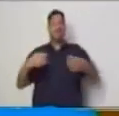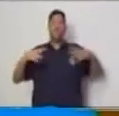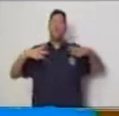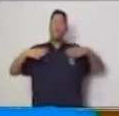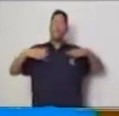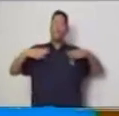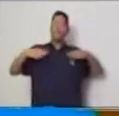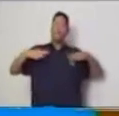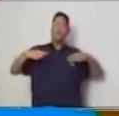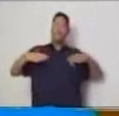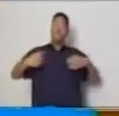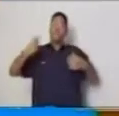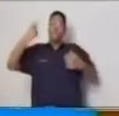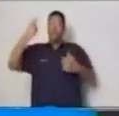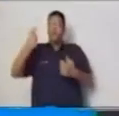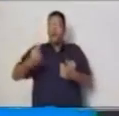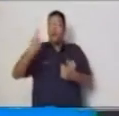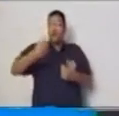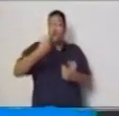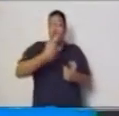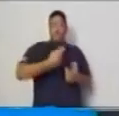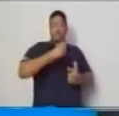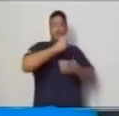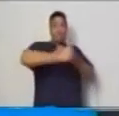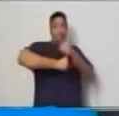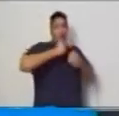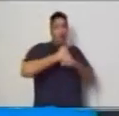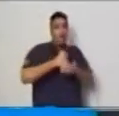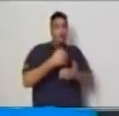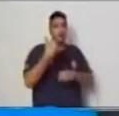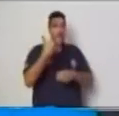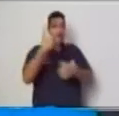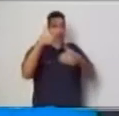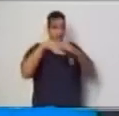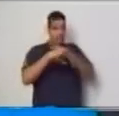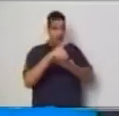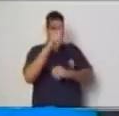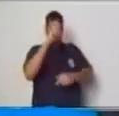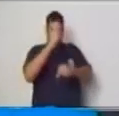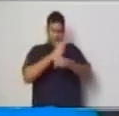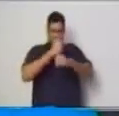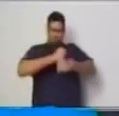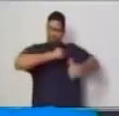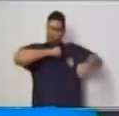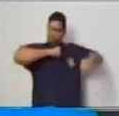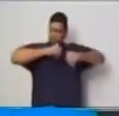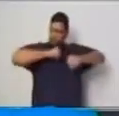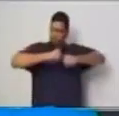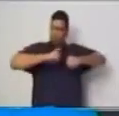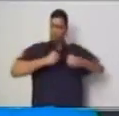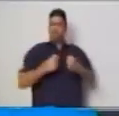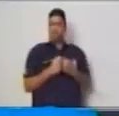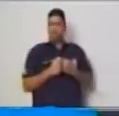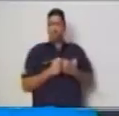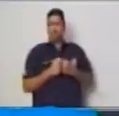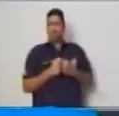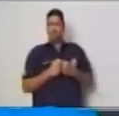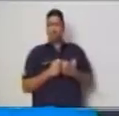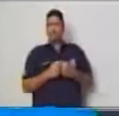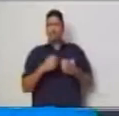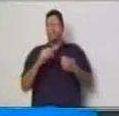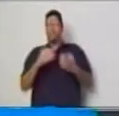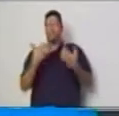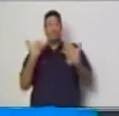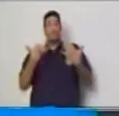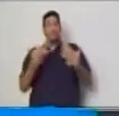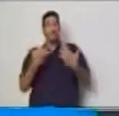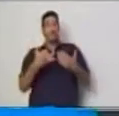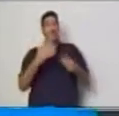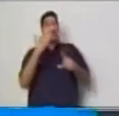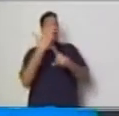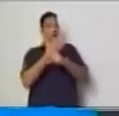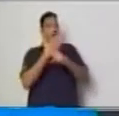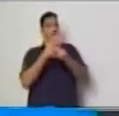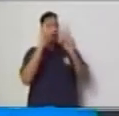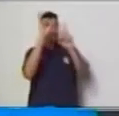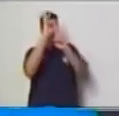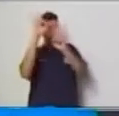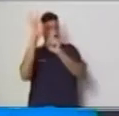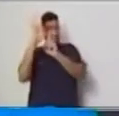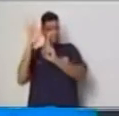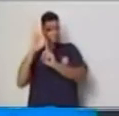cada año trabajado. Esto a lo que acabamos de dar lectura tiene